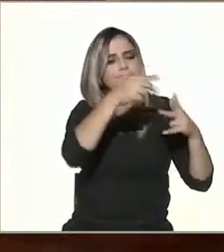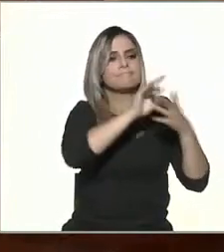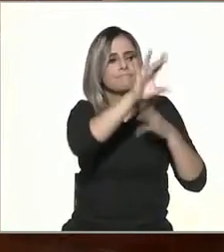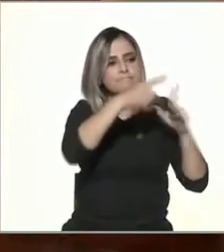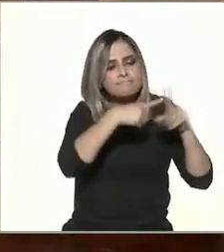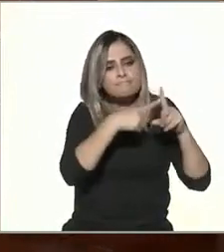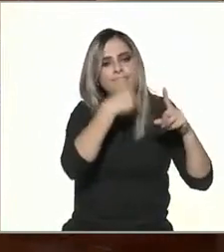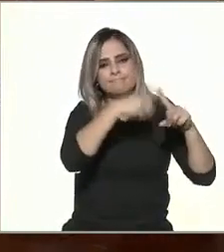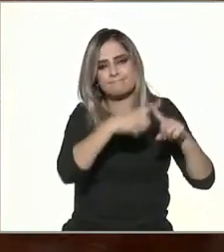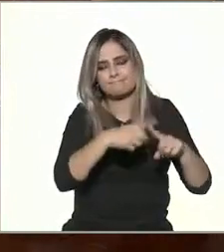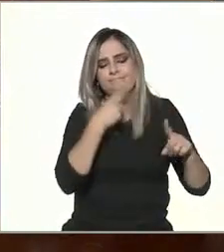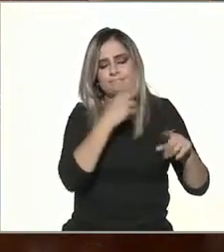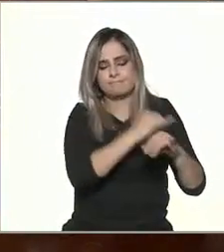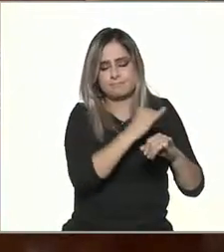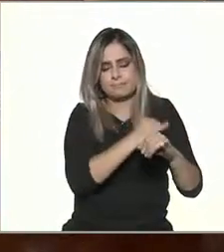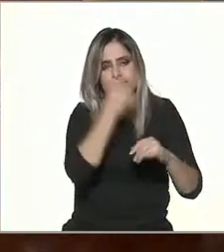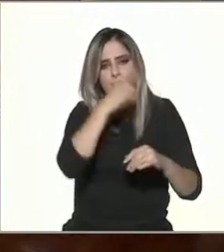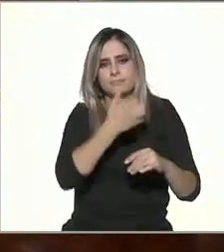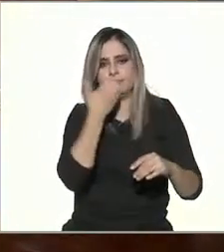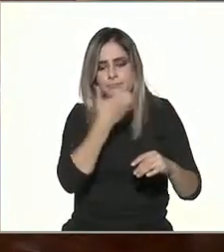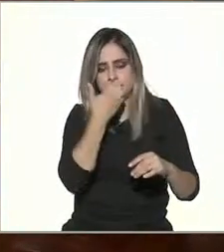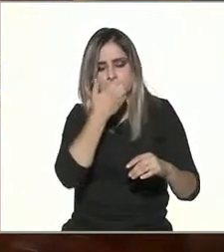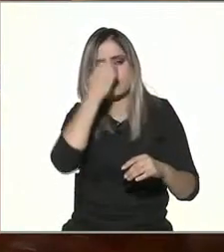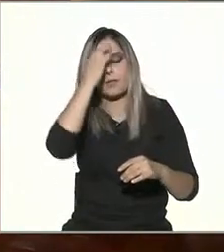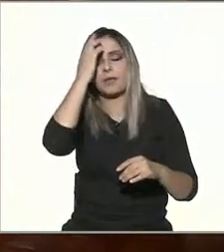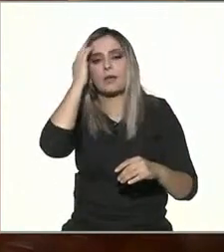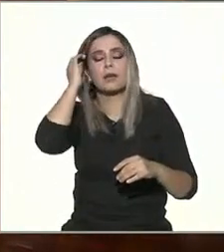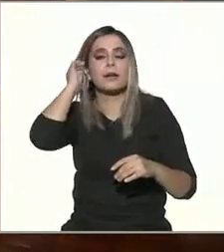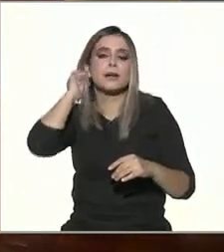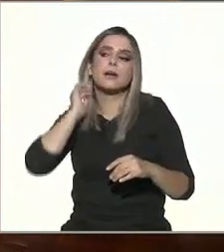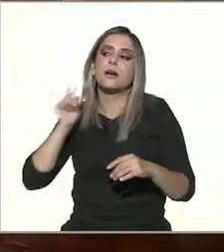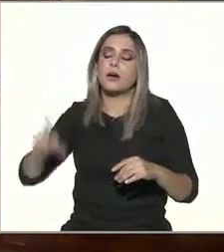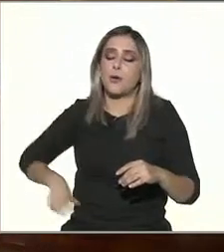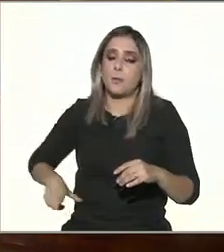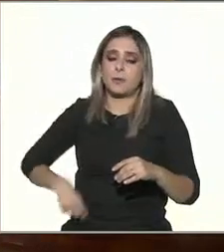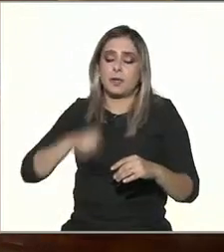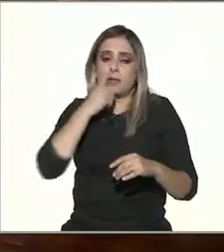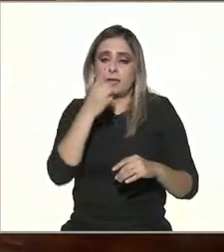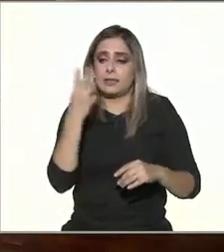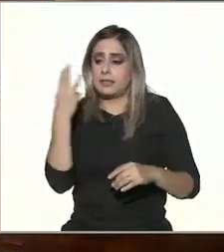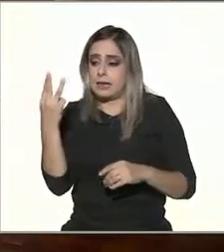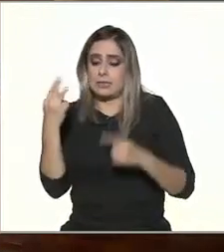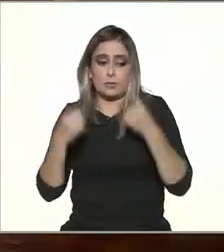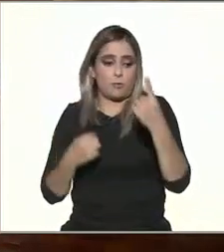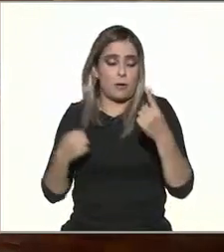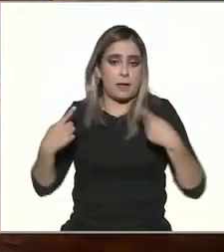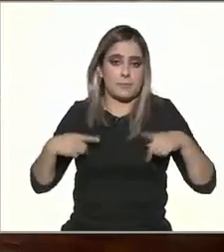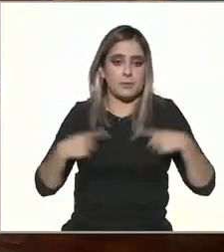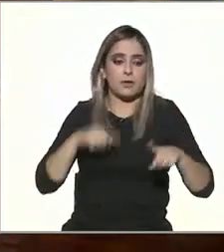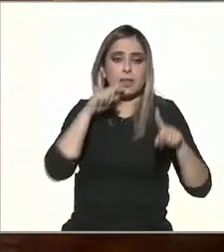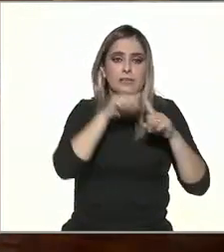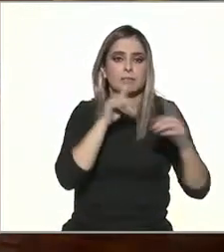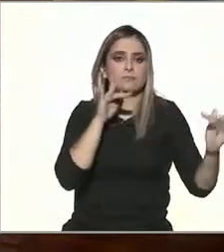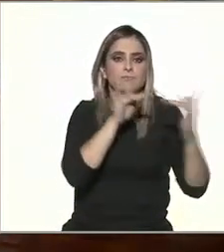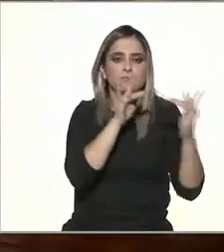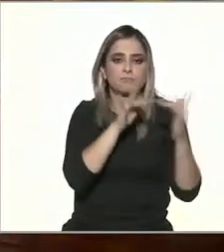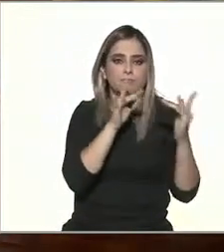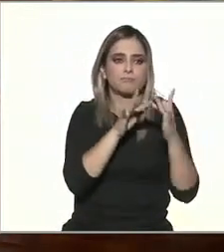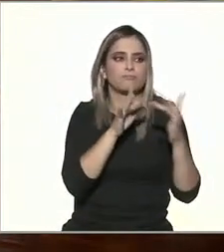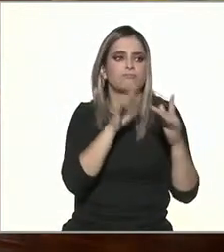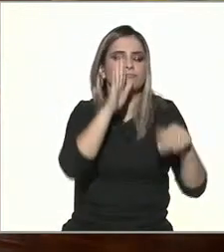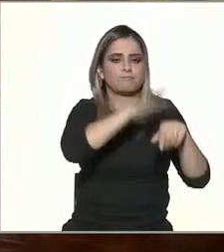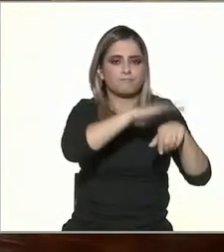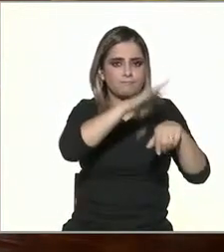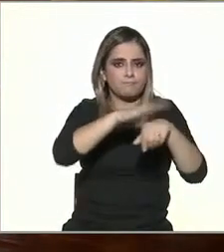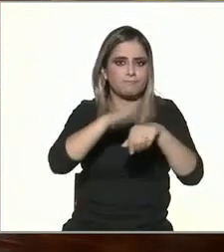interacción con el gobierno. Ya uno de cada tres usuarios de Internet está interactuando con el gobierno a